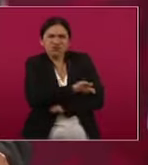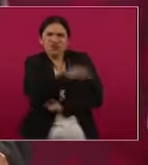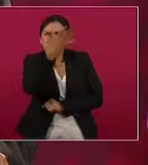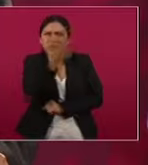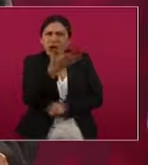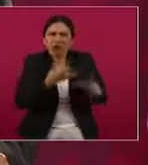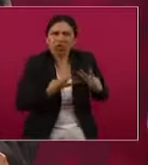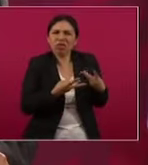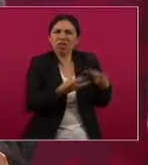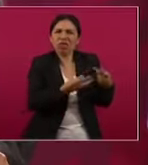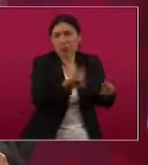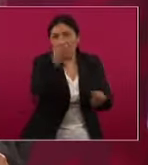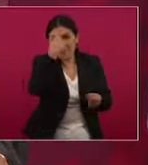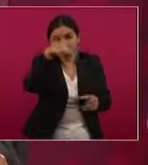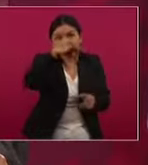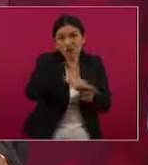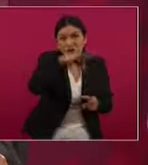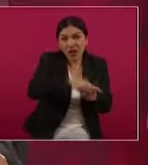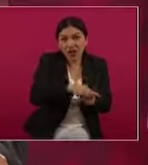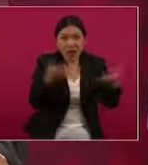para organizar elecciones